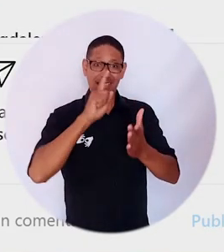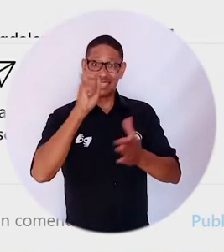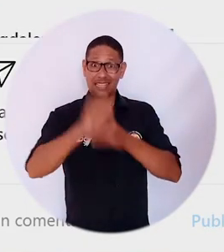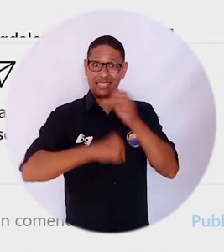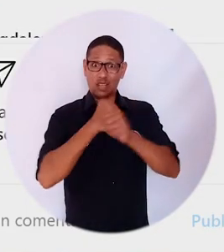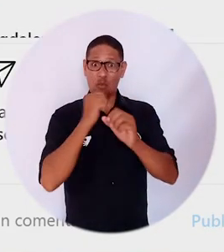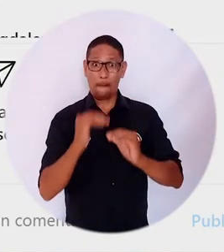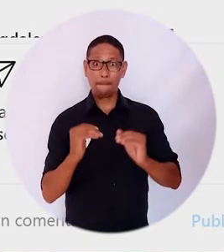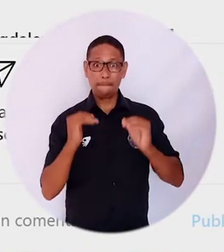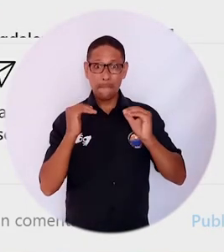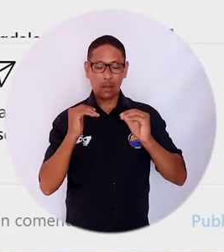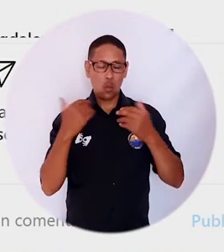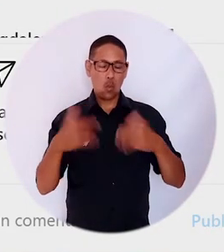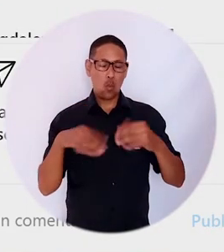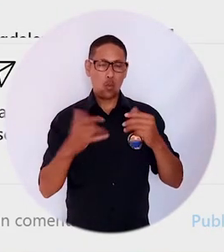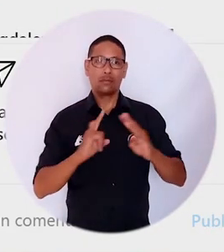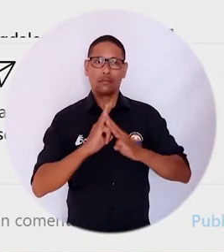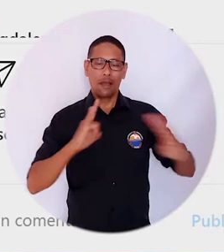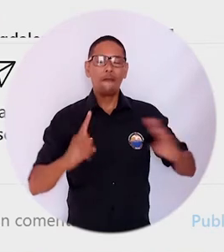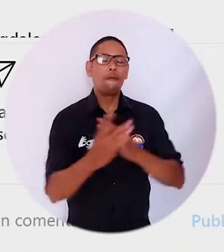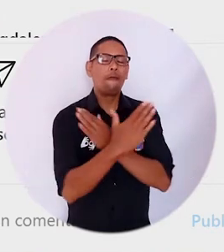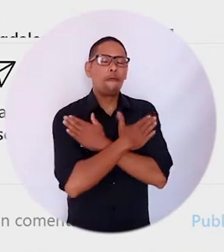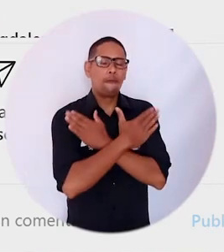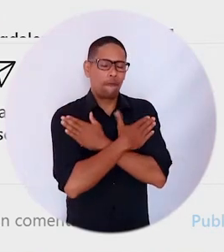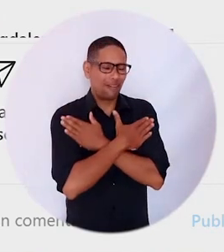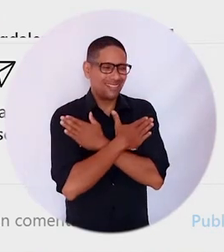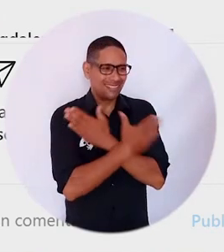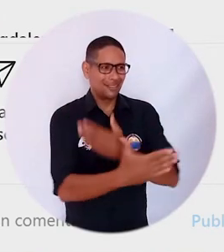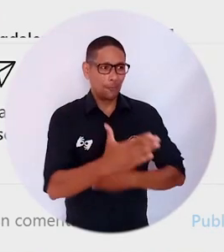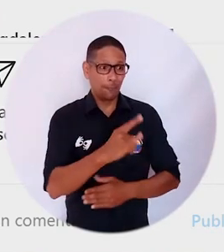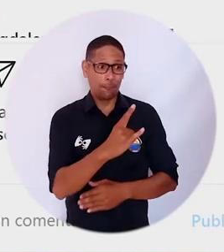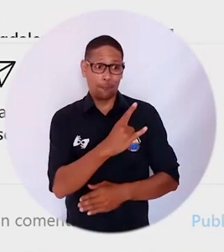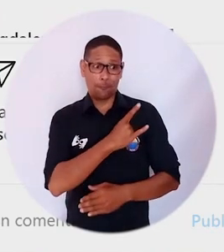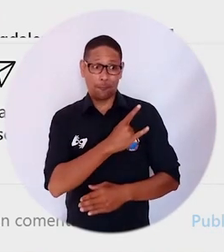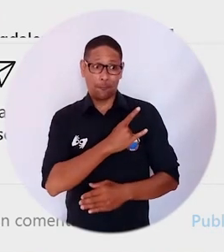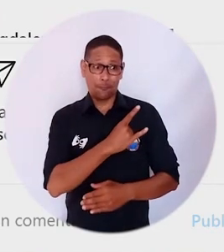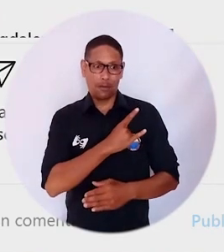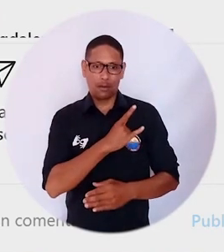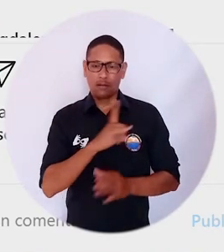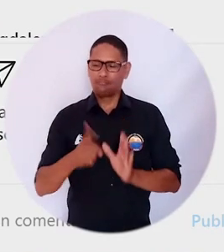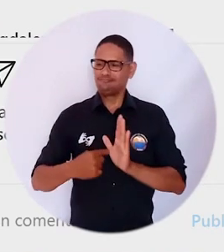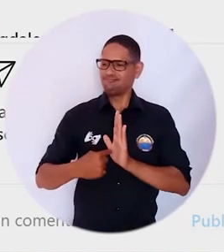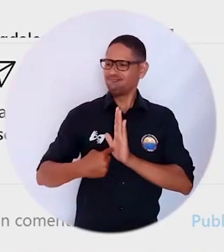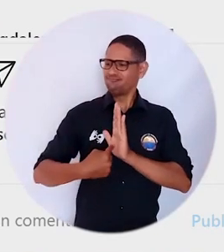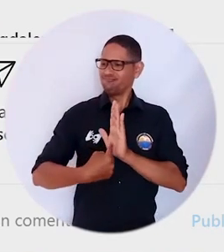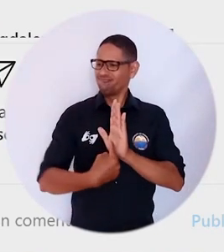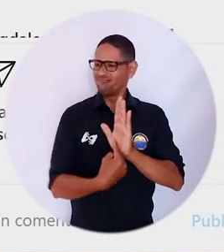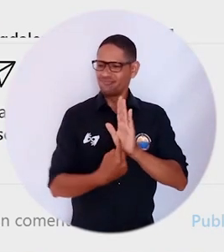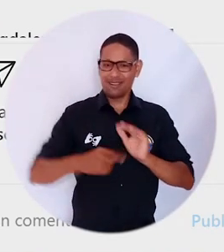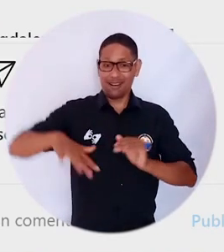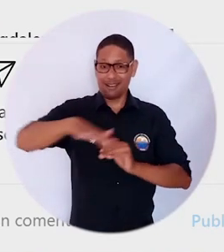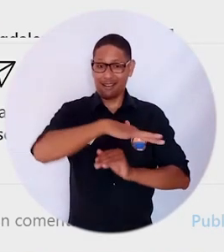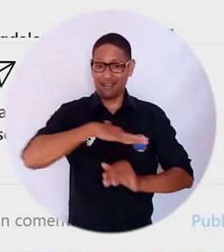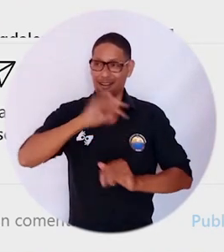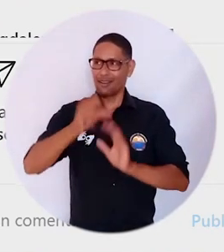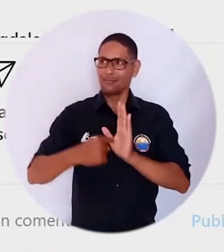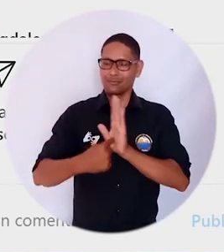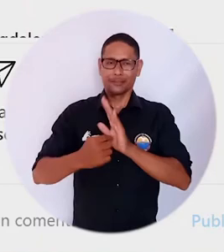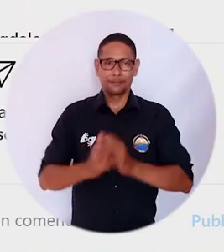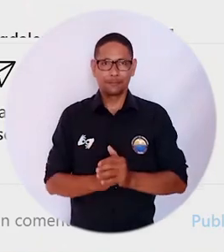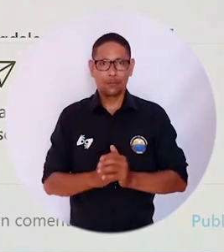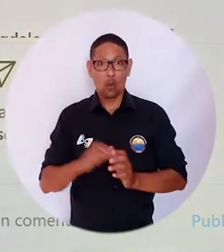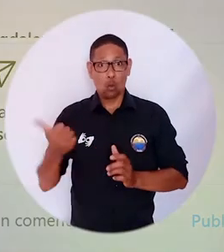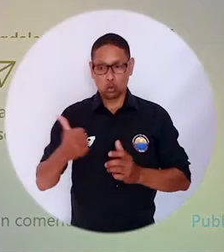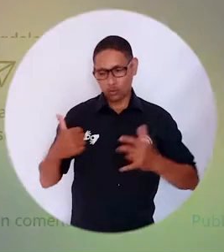institucional en alta calidad por el término de seis años a Unimagdalena. Felicitaciones a la universidad por dejar en alto el